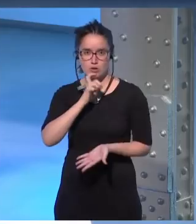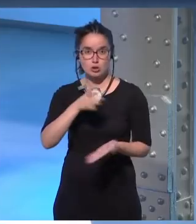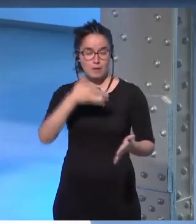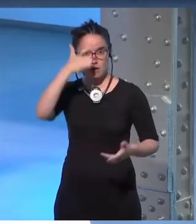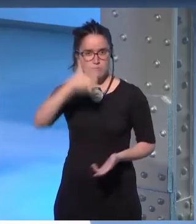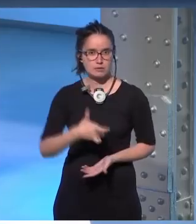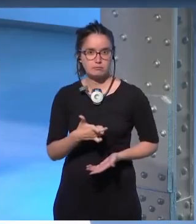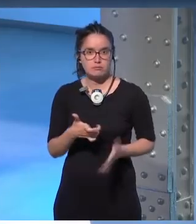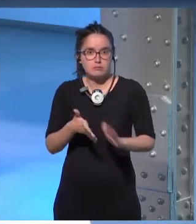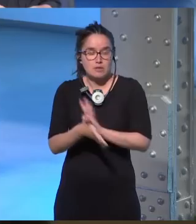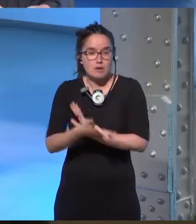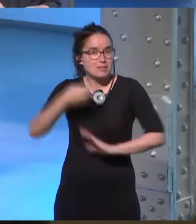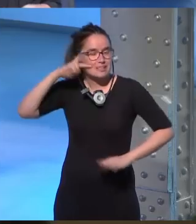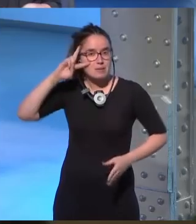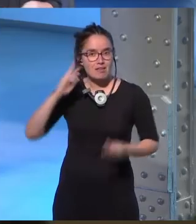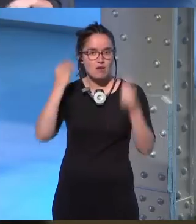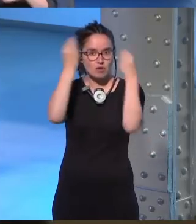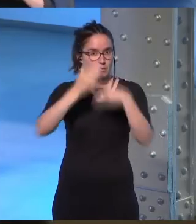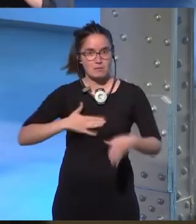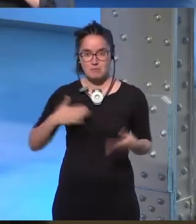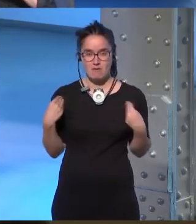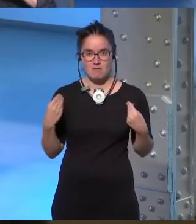eso para mí han sido las grandes experiencias formativas de mi vida.